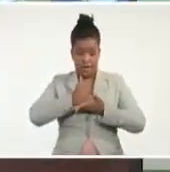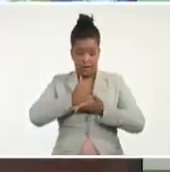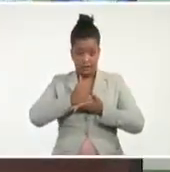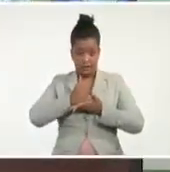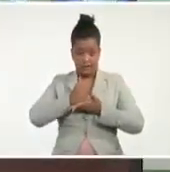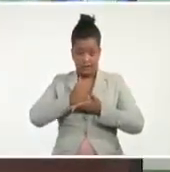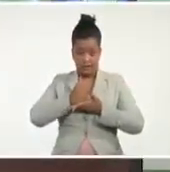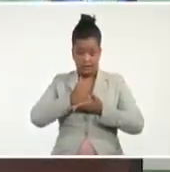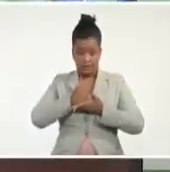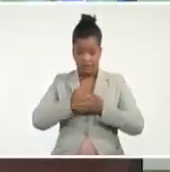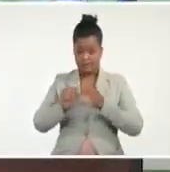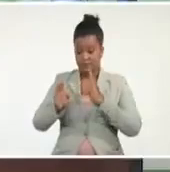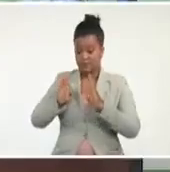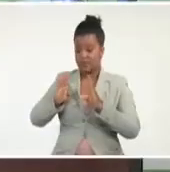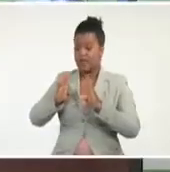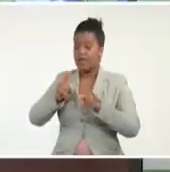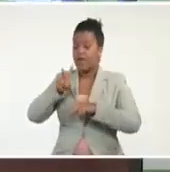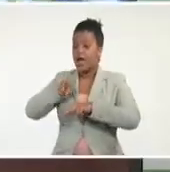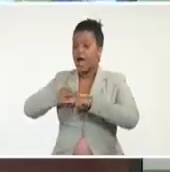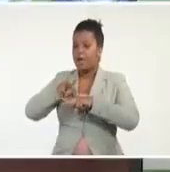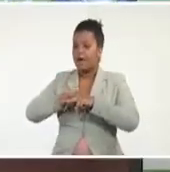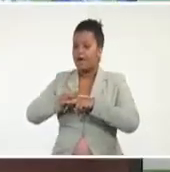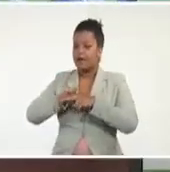tendríamos la inundación costera ligera